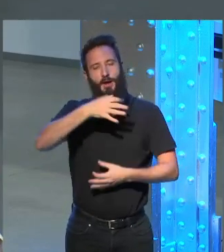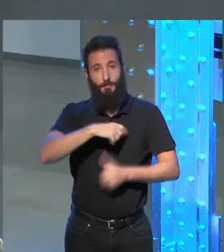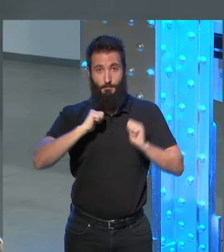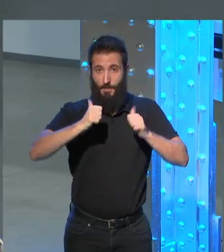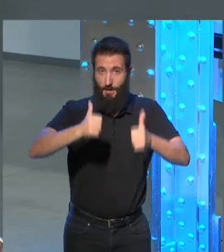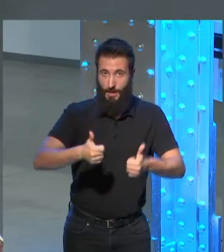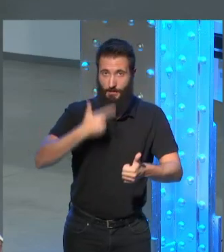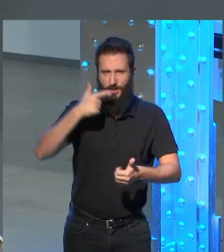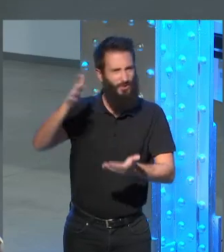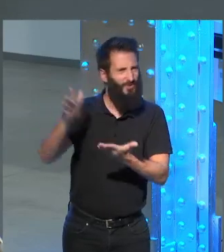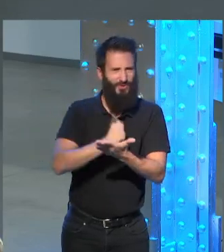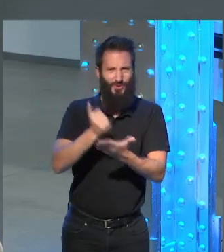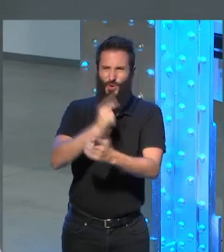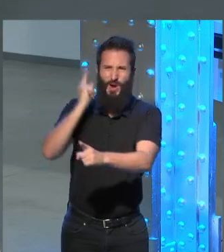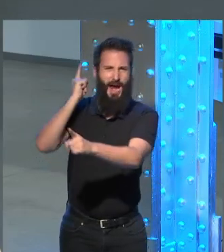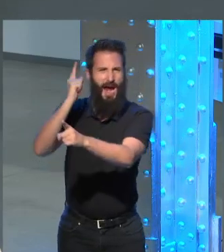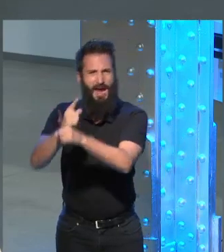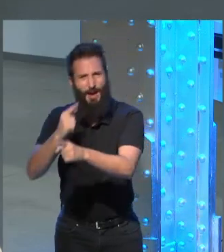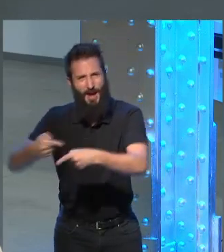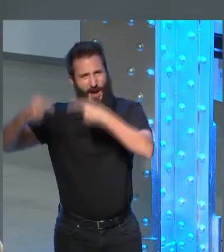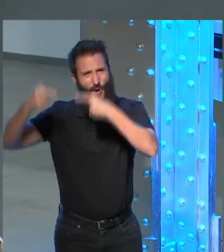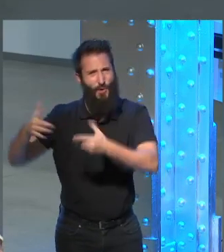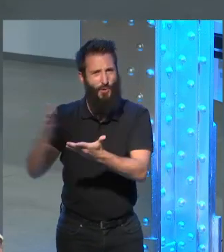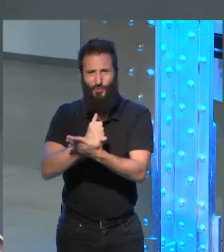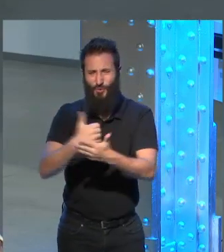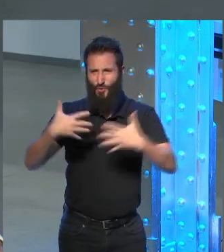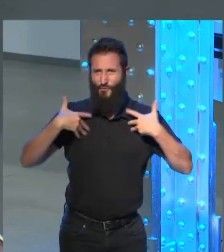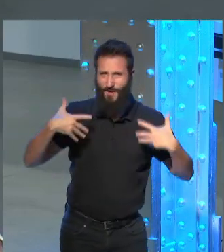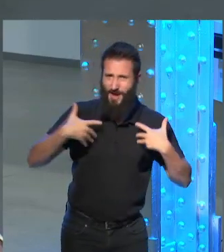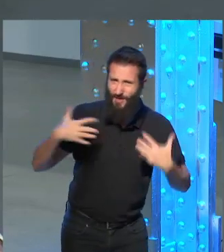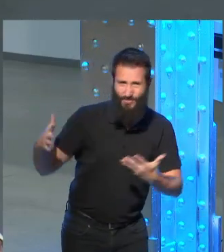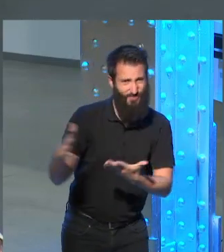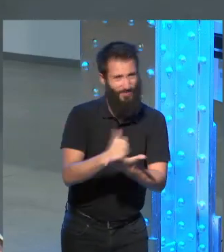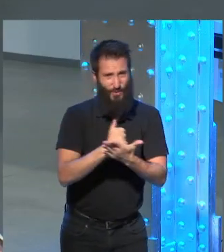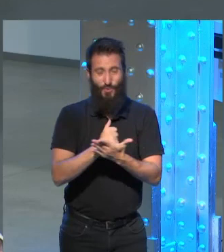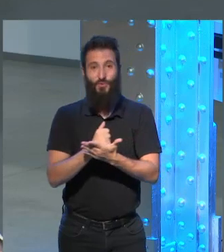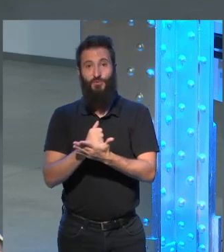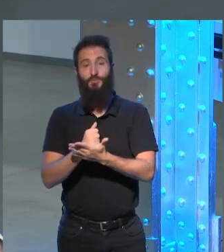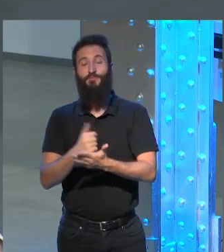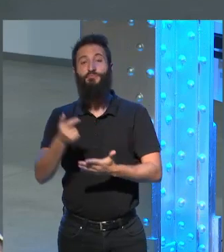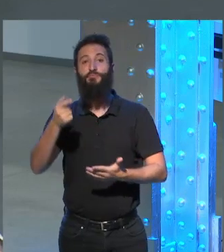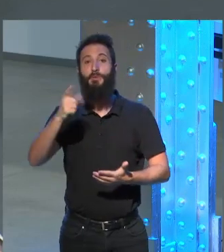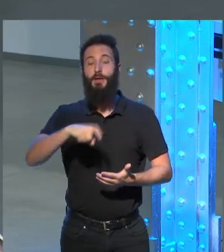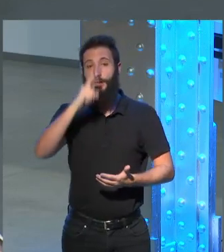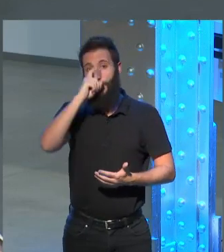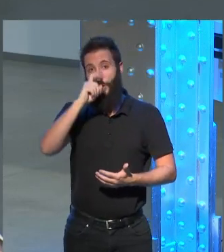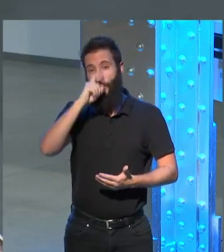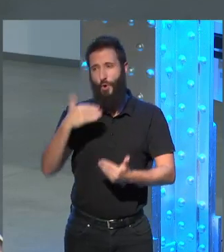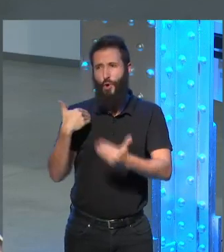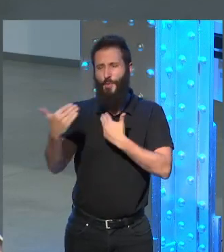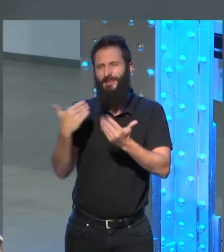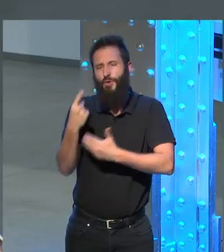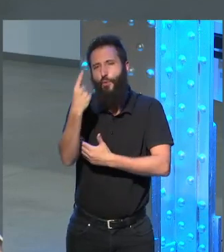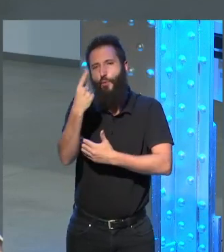todos enemigos adversarios víctimas de Trujillo una de las conversaciones más